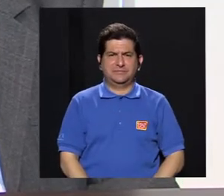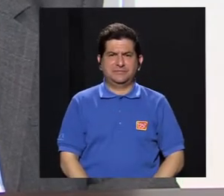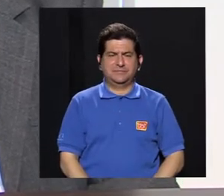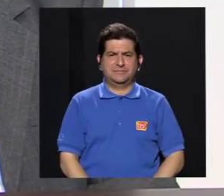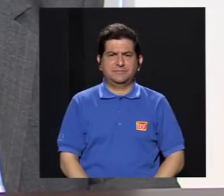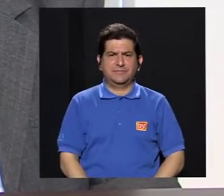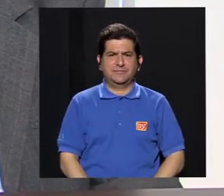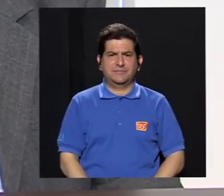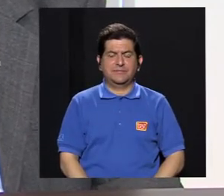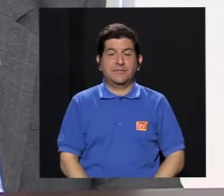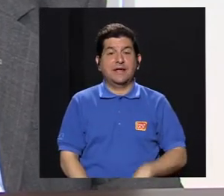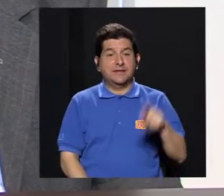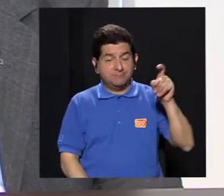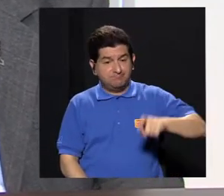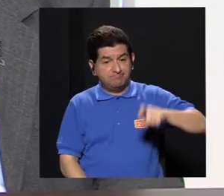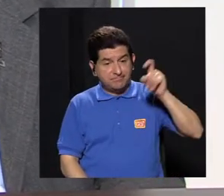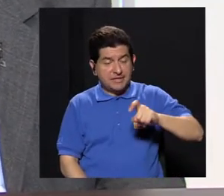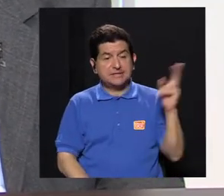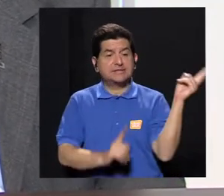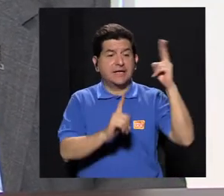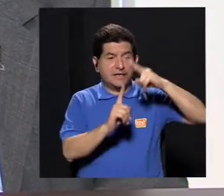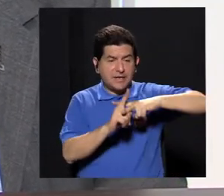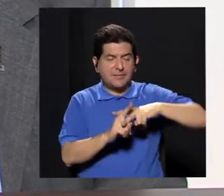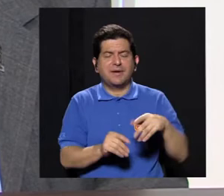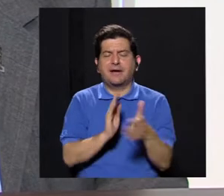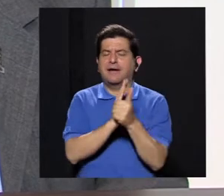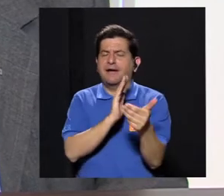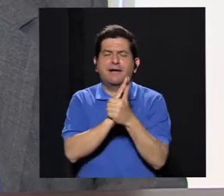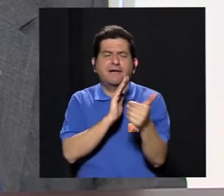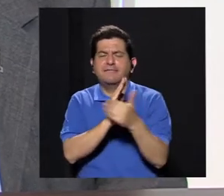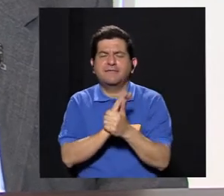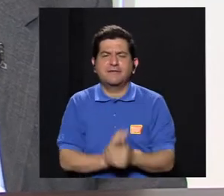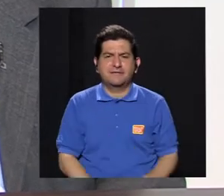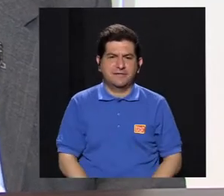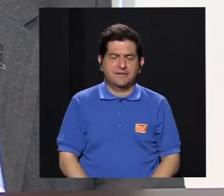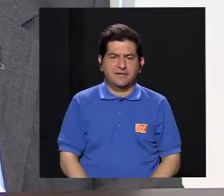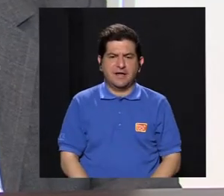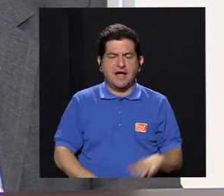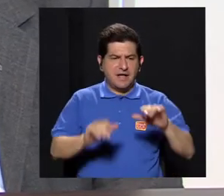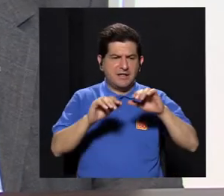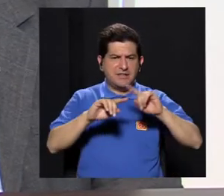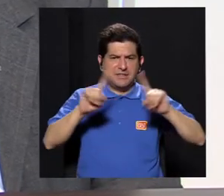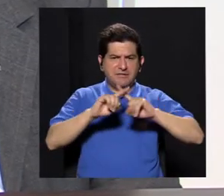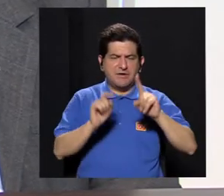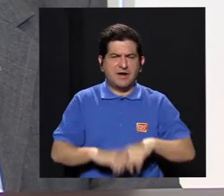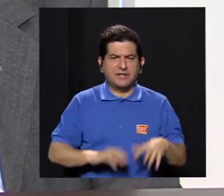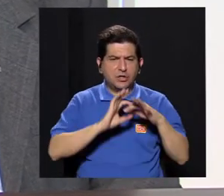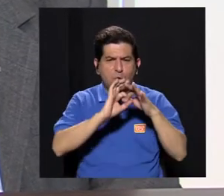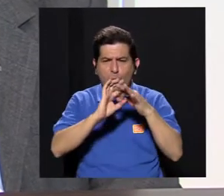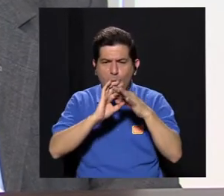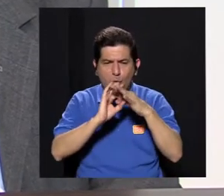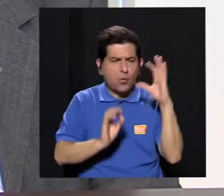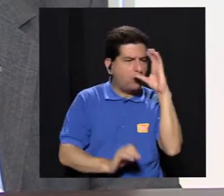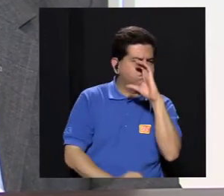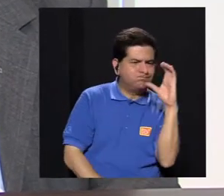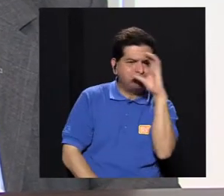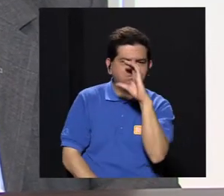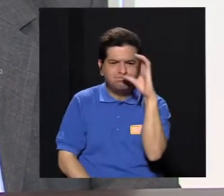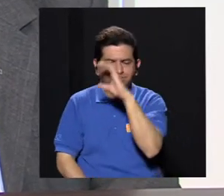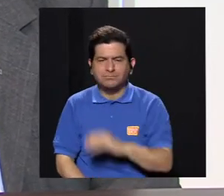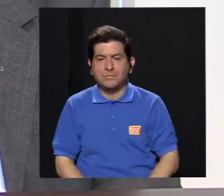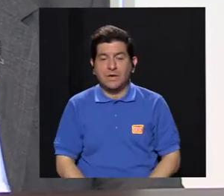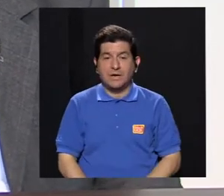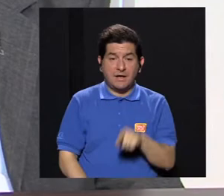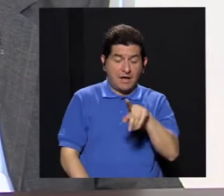hubo que aplicar cierto ingenio, buscar ciertas asociaciones para llevar